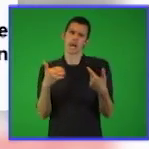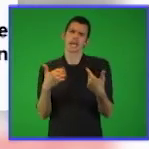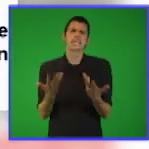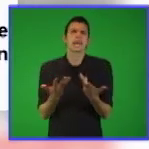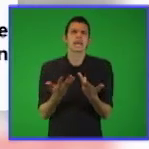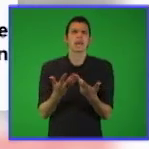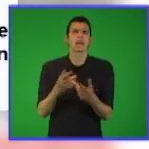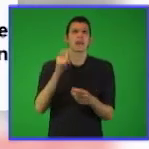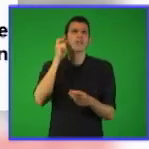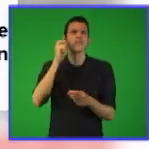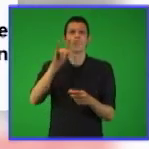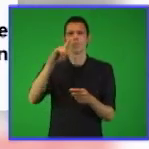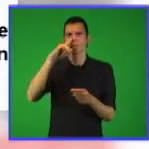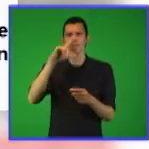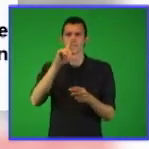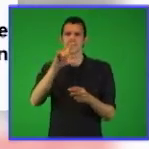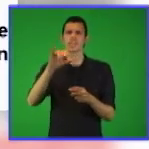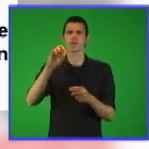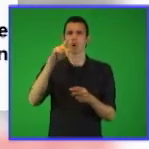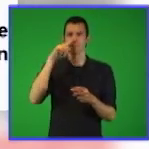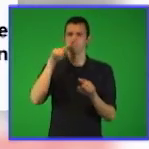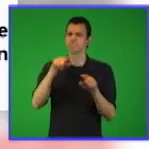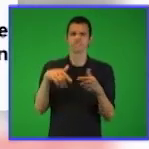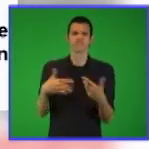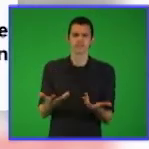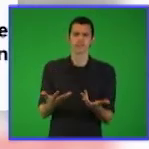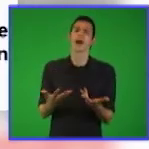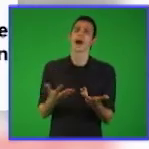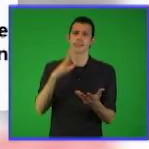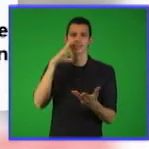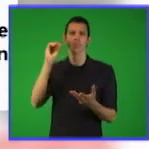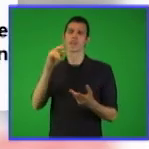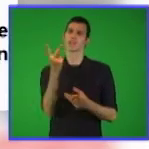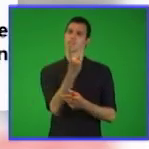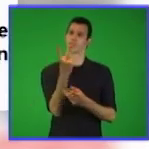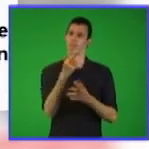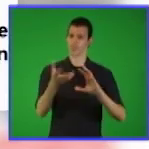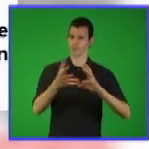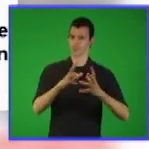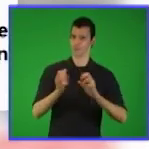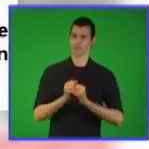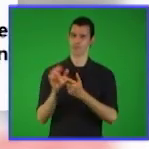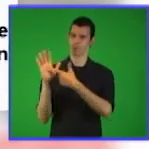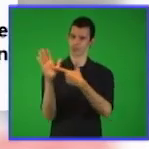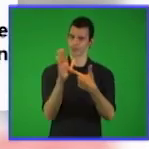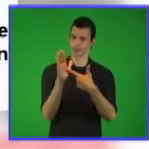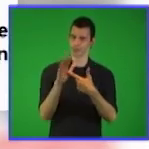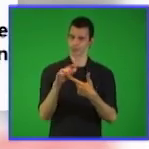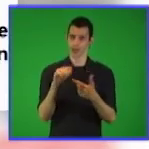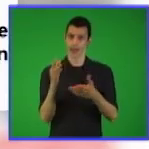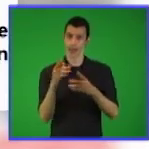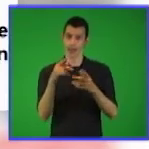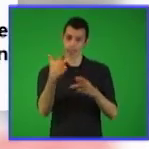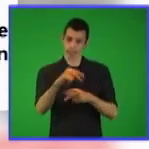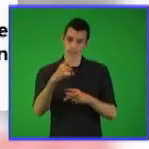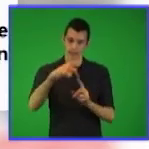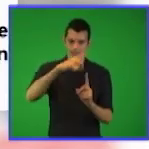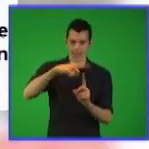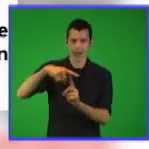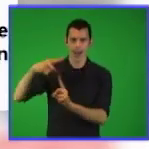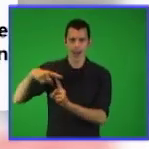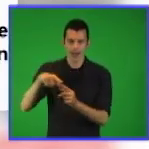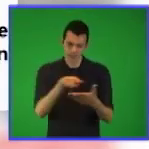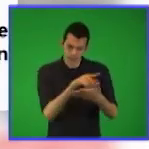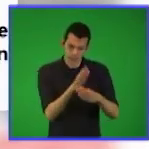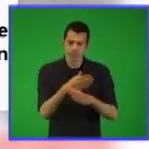relacionado con que ustedes logren identificar el concepto de función de las dos maneras o de las dos